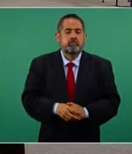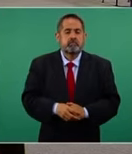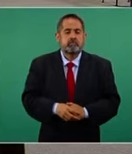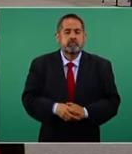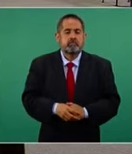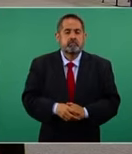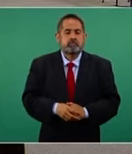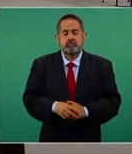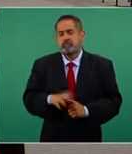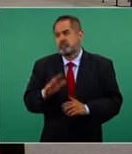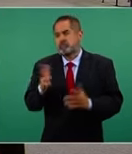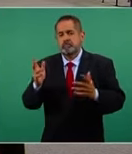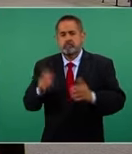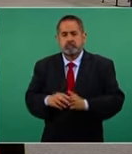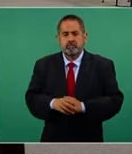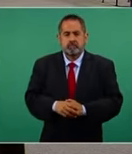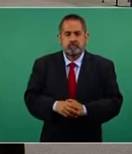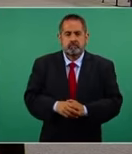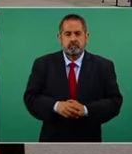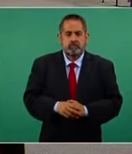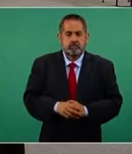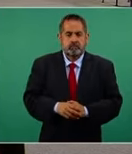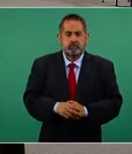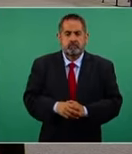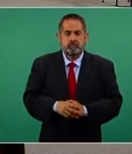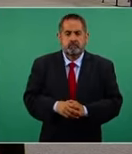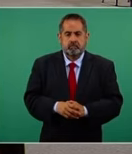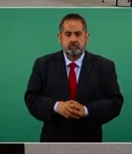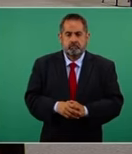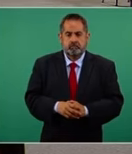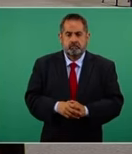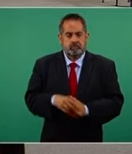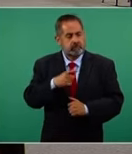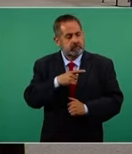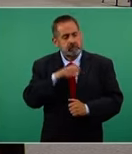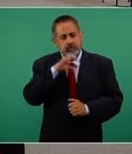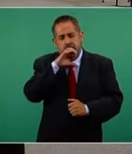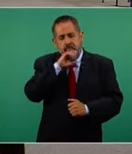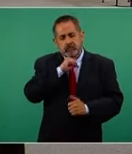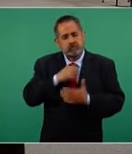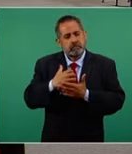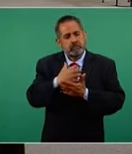Ah, no, pues sí se rayan.